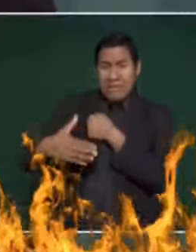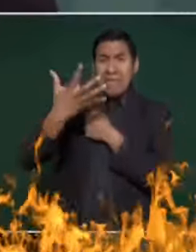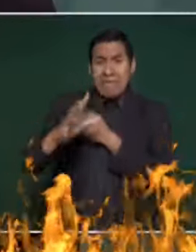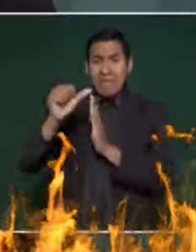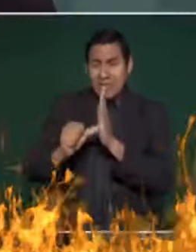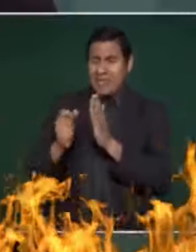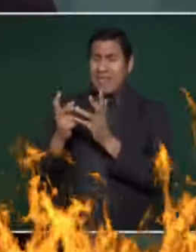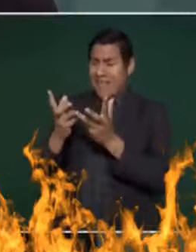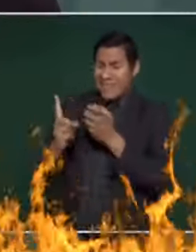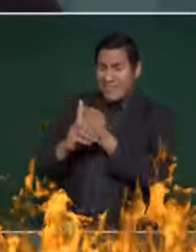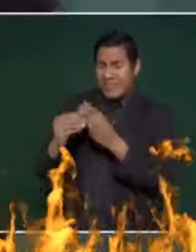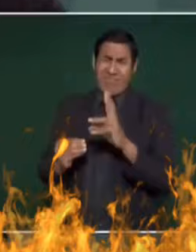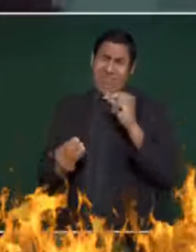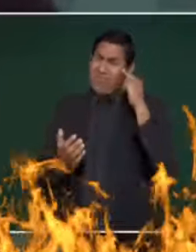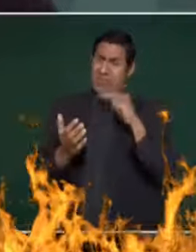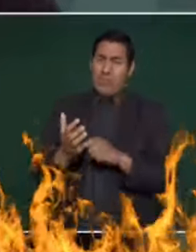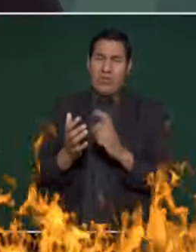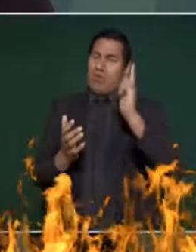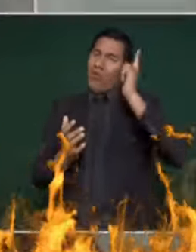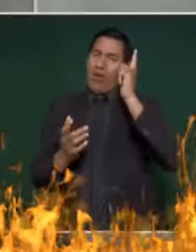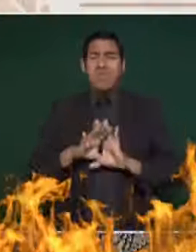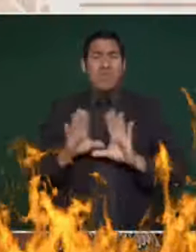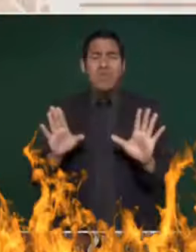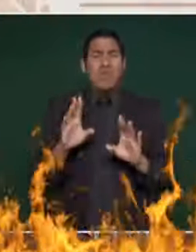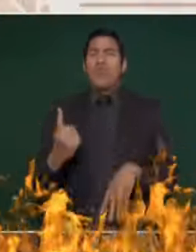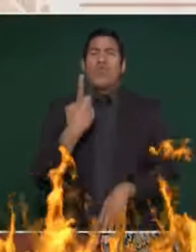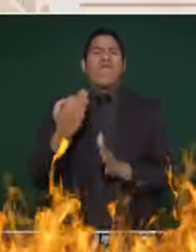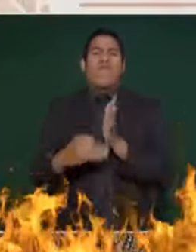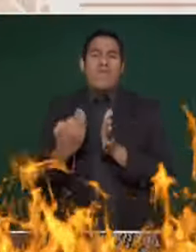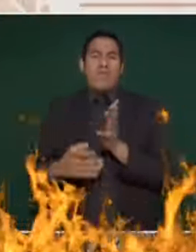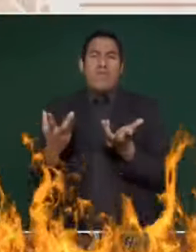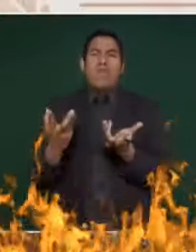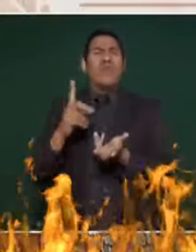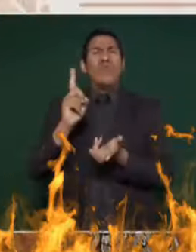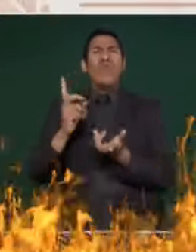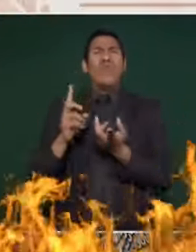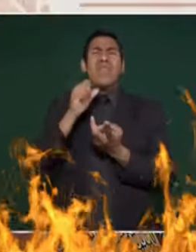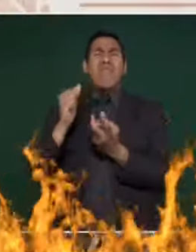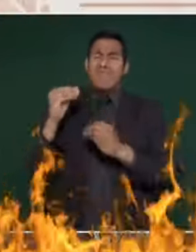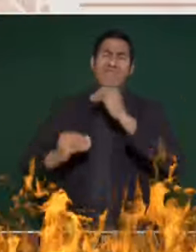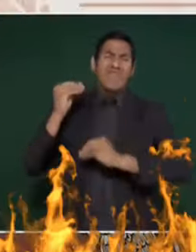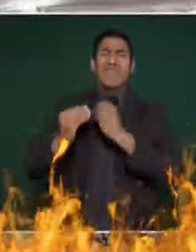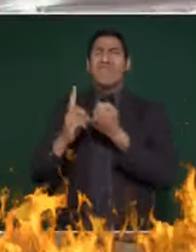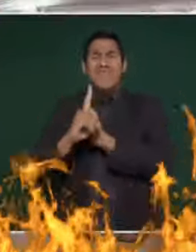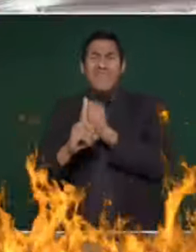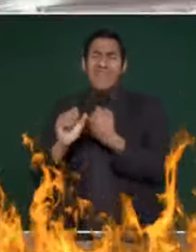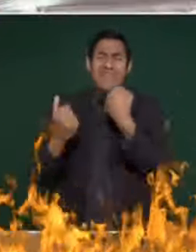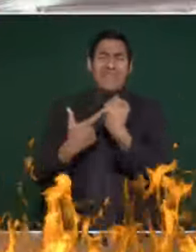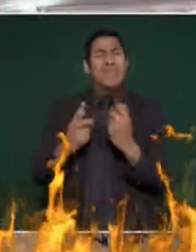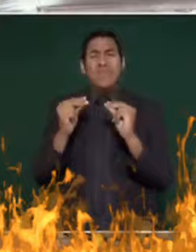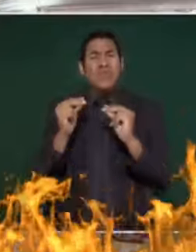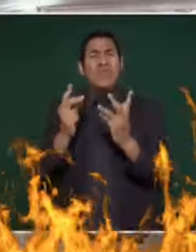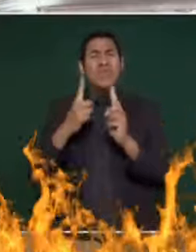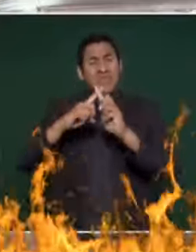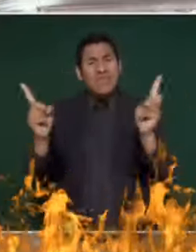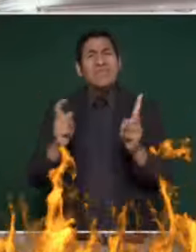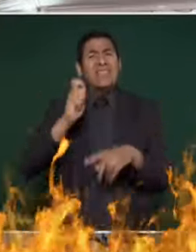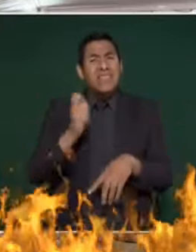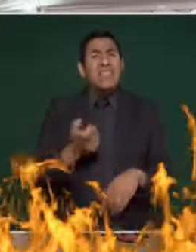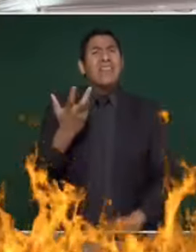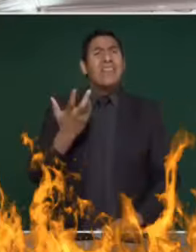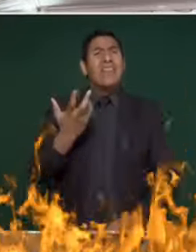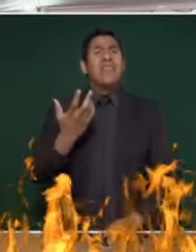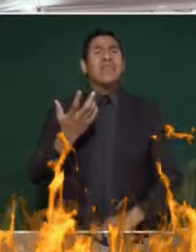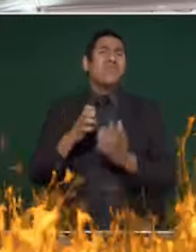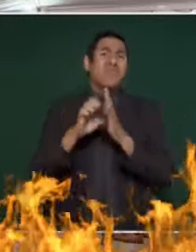la última instancia lo pueden resolver antes de que finalice el año y no es ningún pleito es que imagínense si este yo